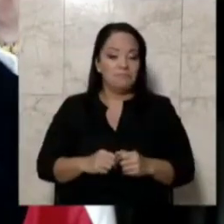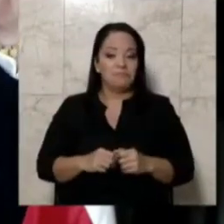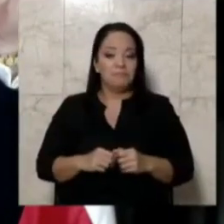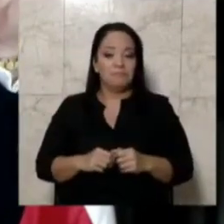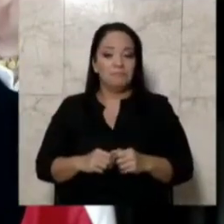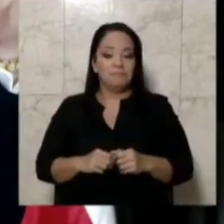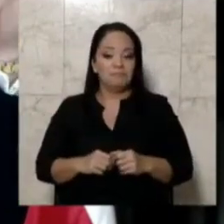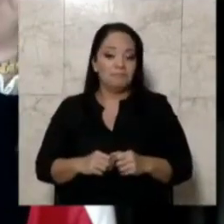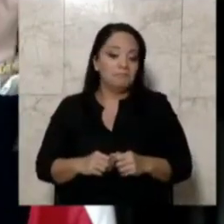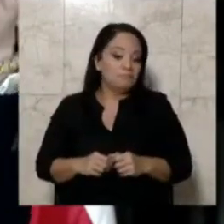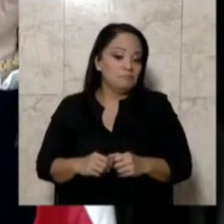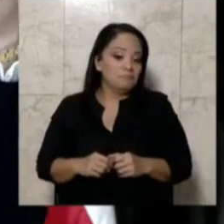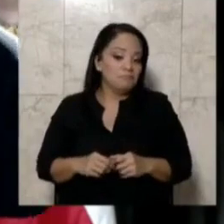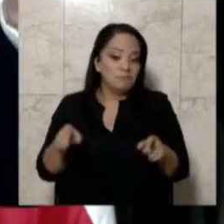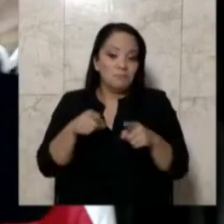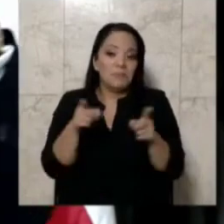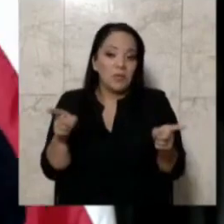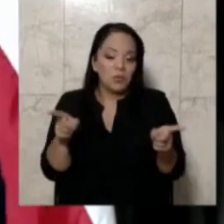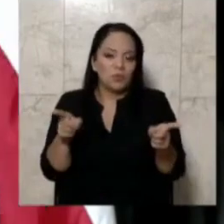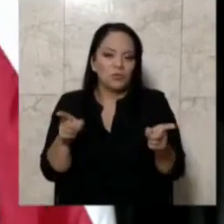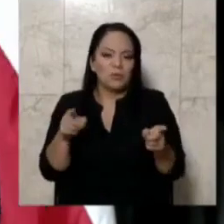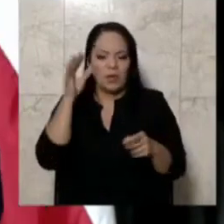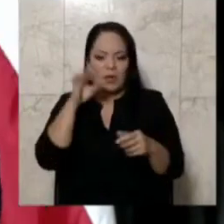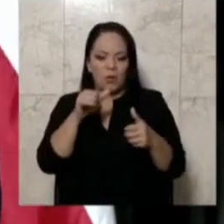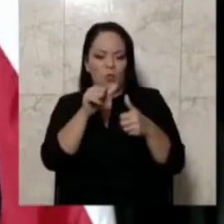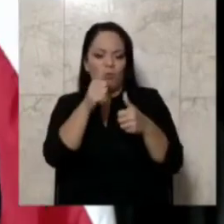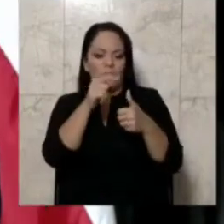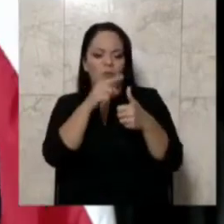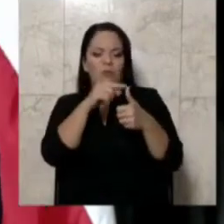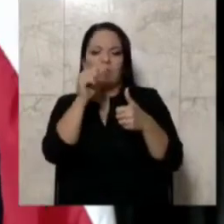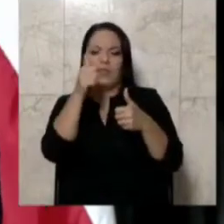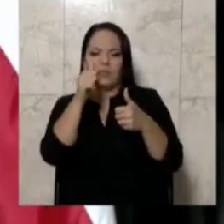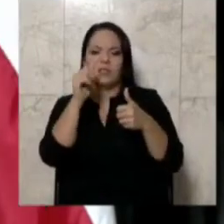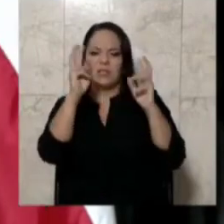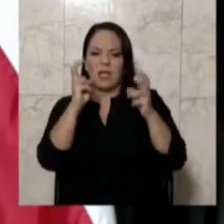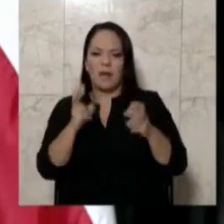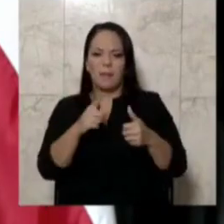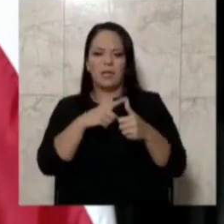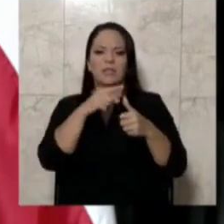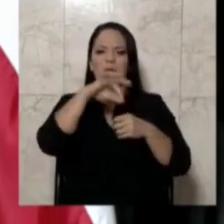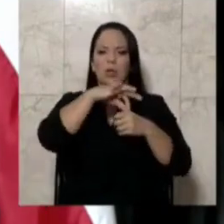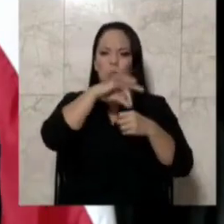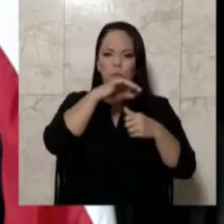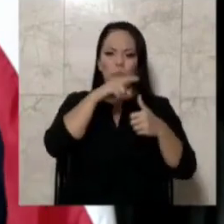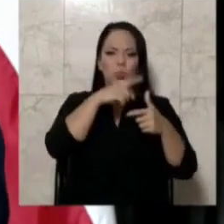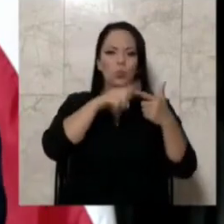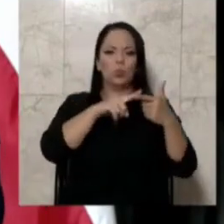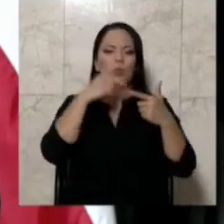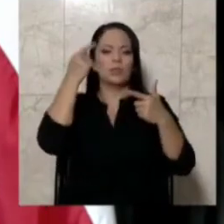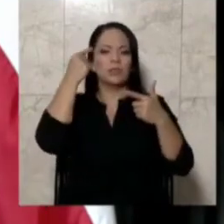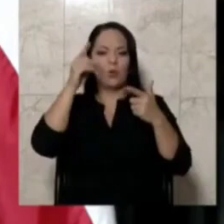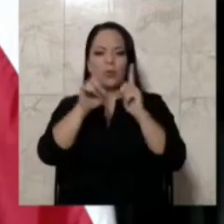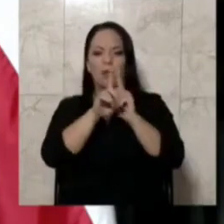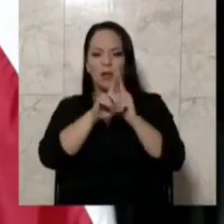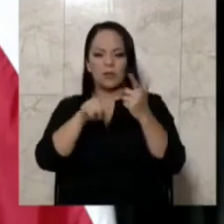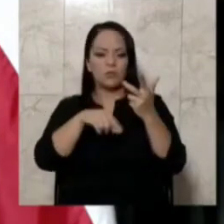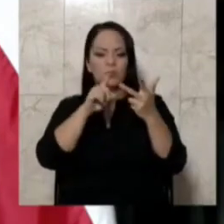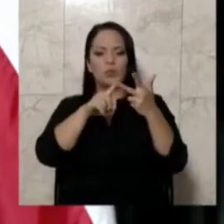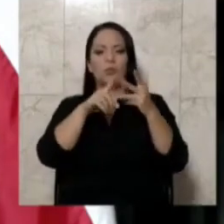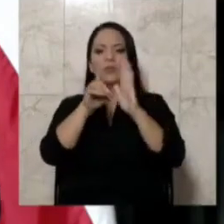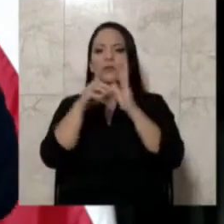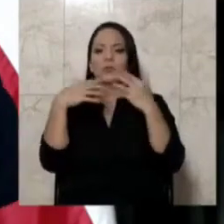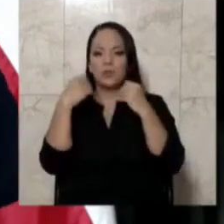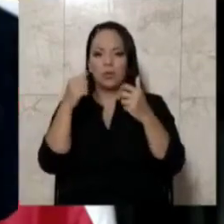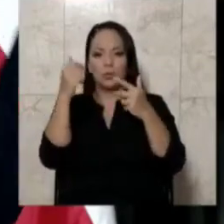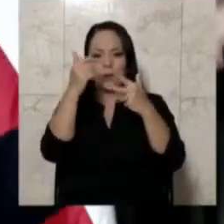Están protestando como… son 10 temas, agricultura, el Estado de Derecho, el derecho a la